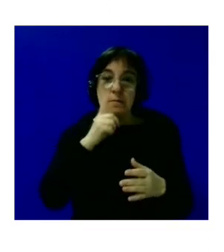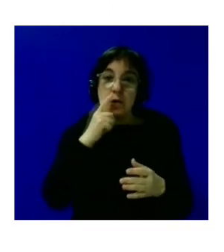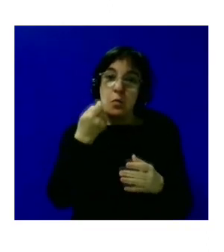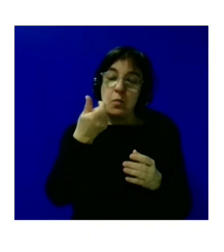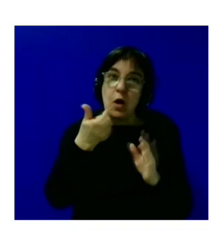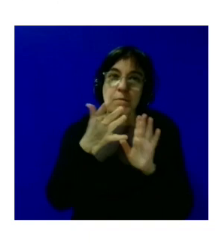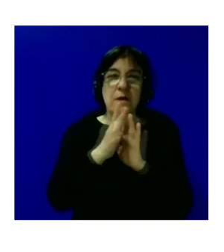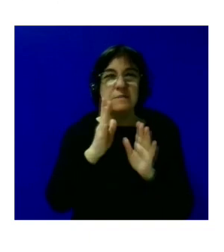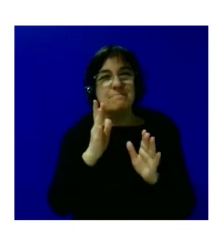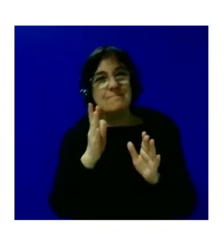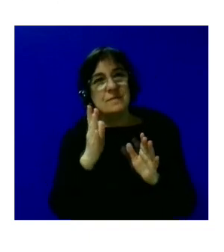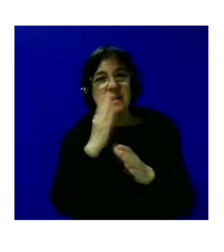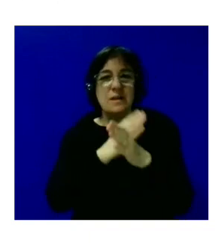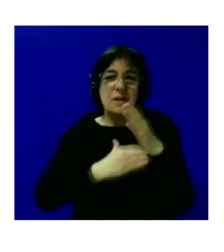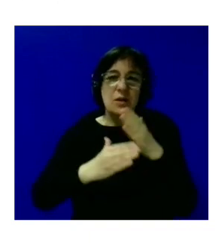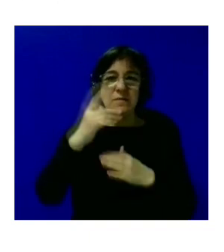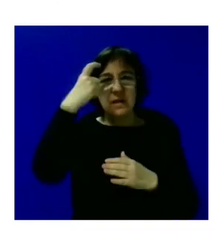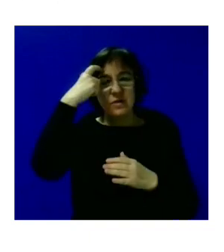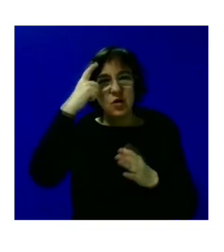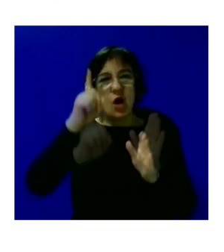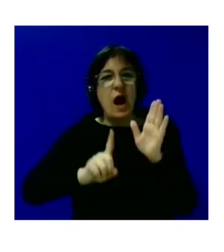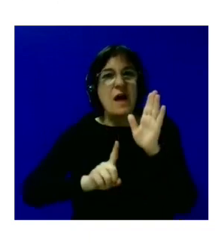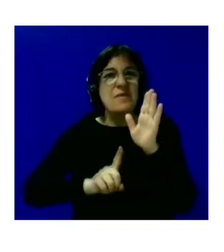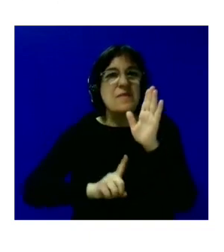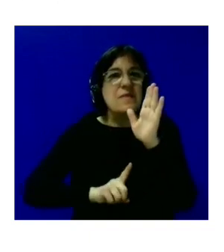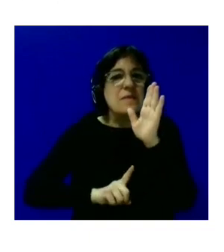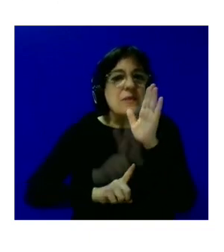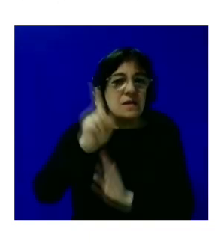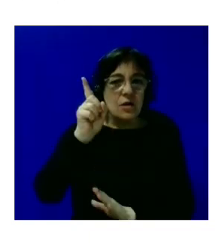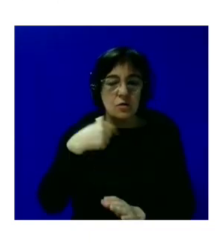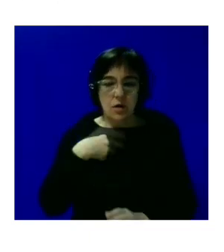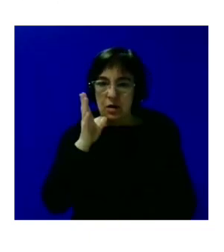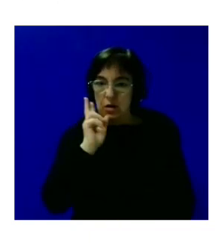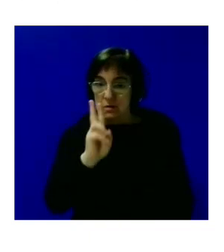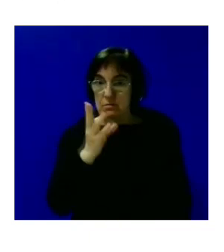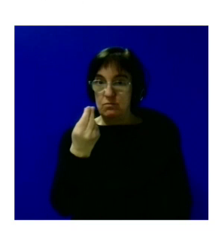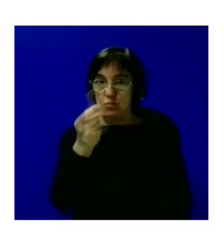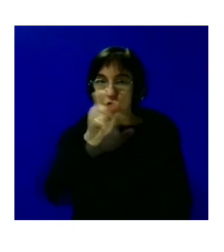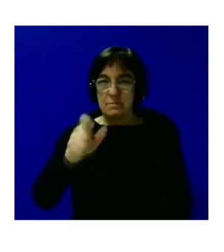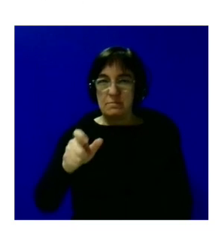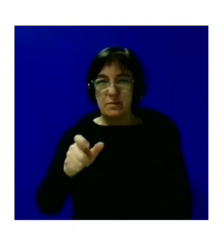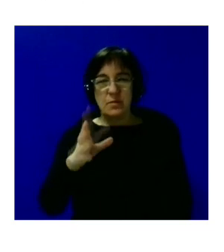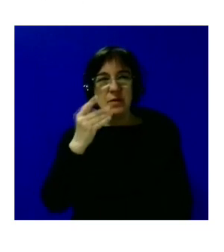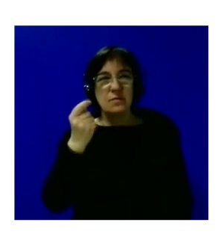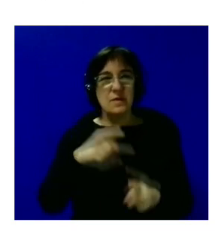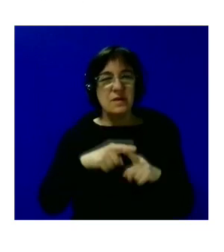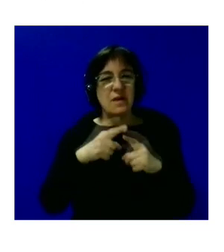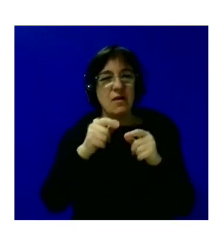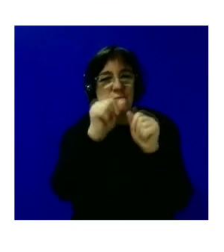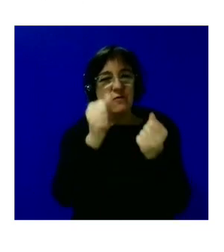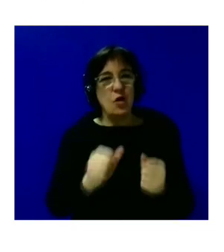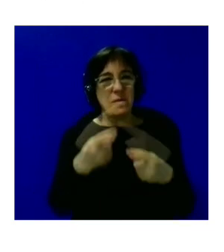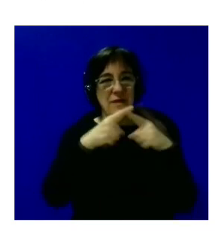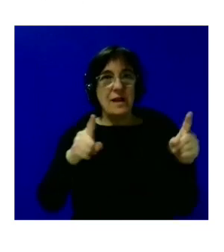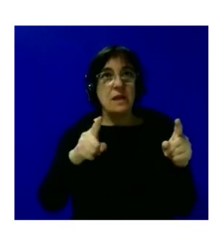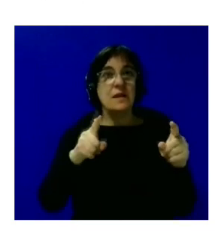de discapacidad o del desarrollo porque yo me encuentro con muchas personas que digamos que tienen una forma diferente de estar